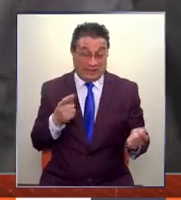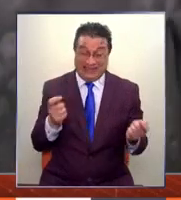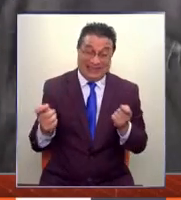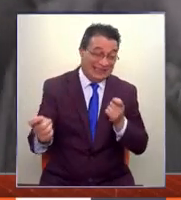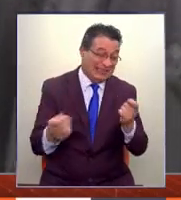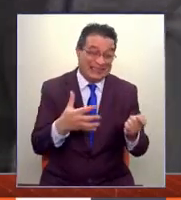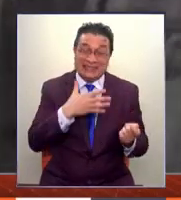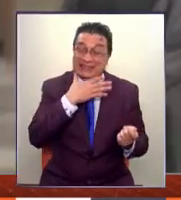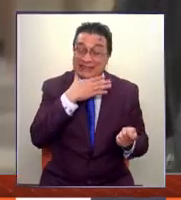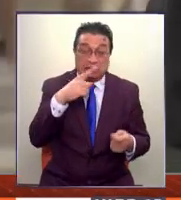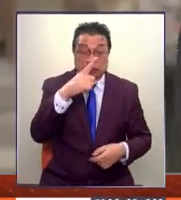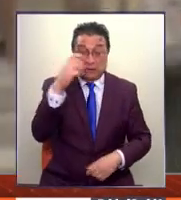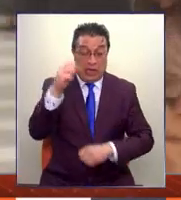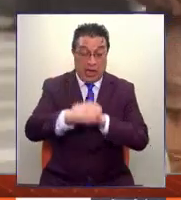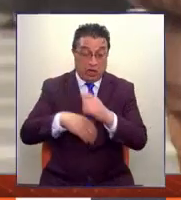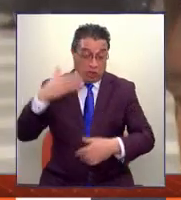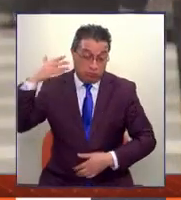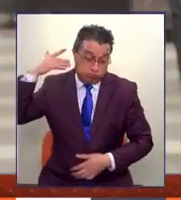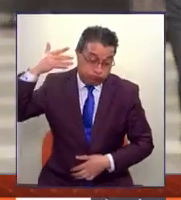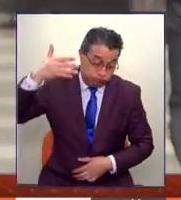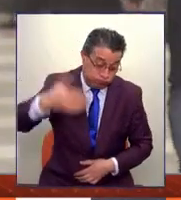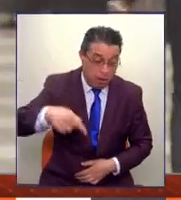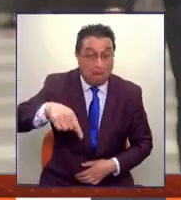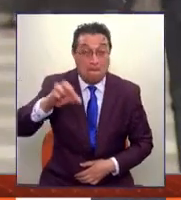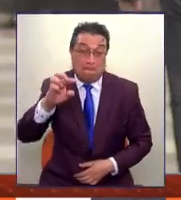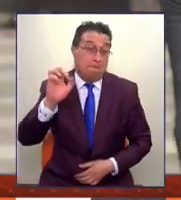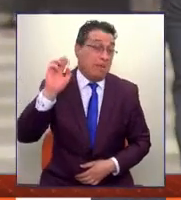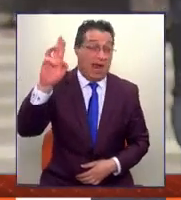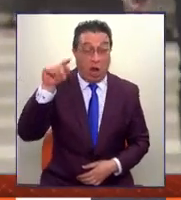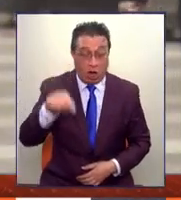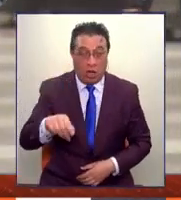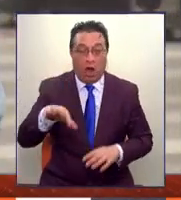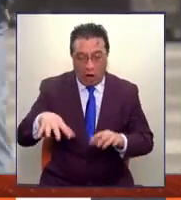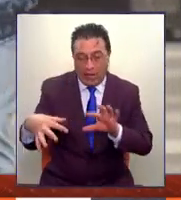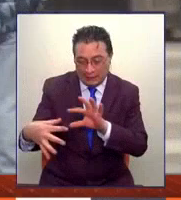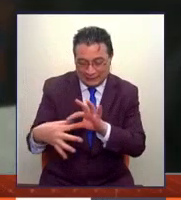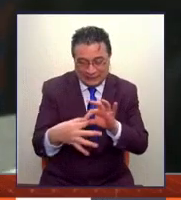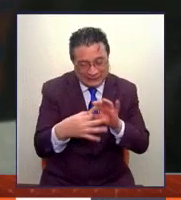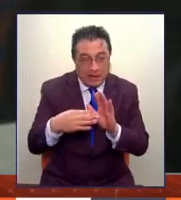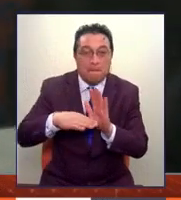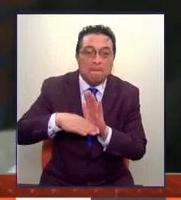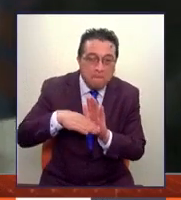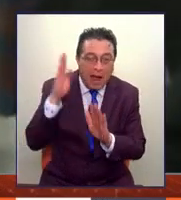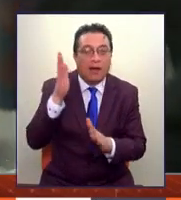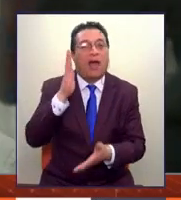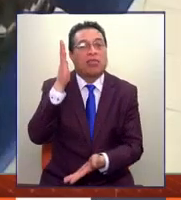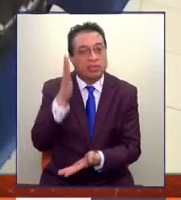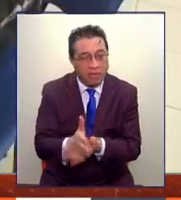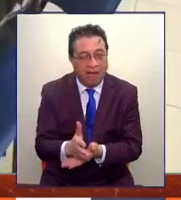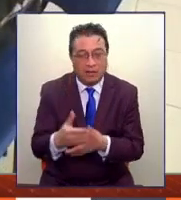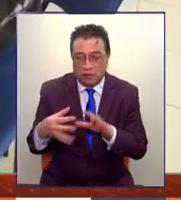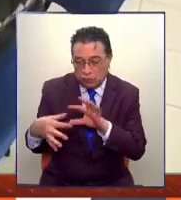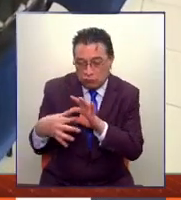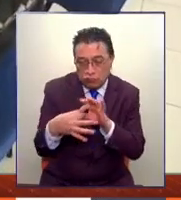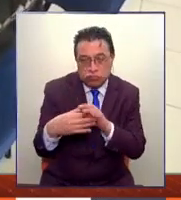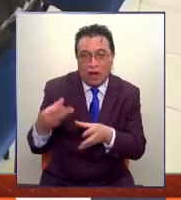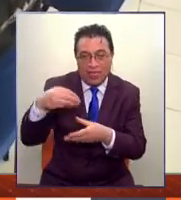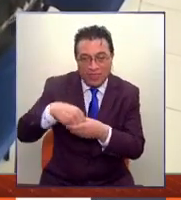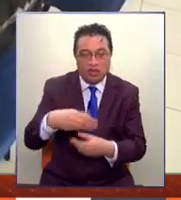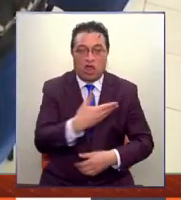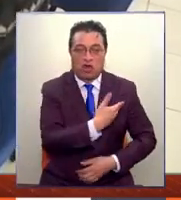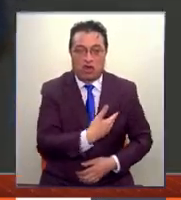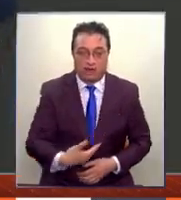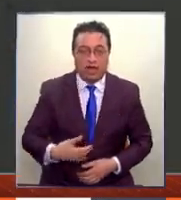enfrentado en los últimos 100 años, ese valor de la unidad es doble, no solo al interior de la coalición de gobierno, sino que también a nivel